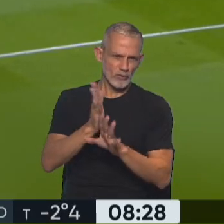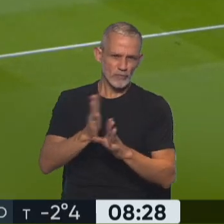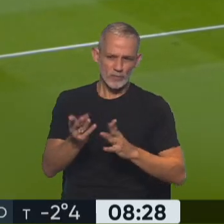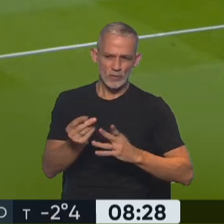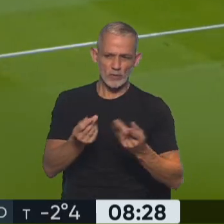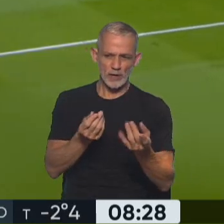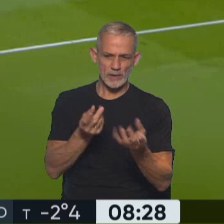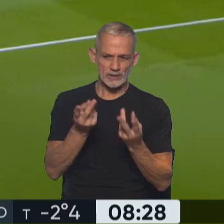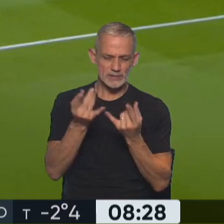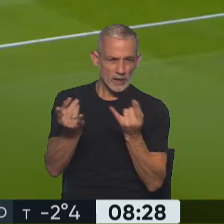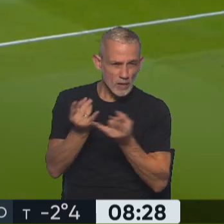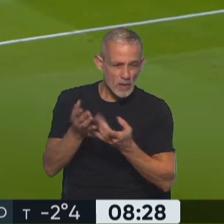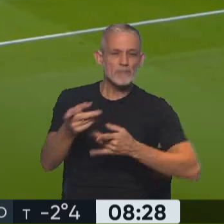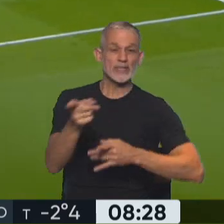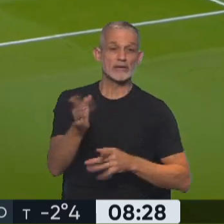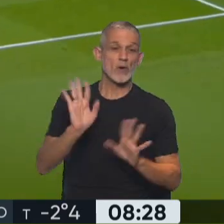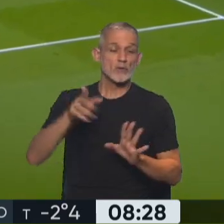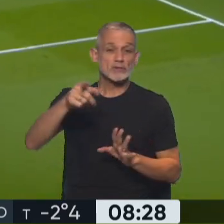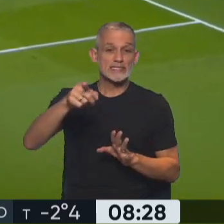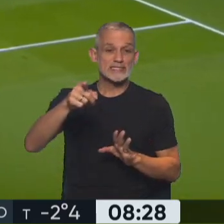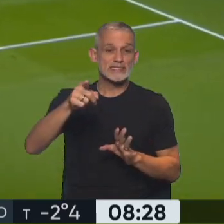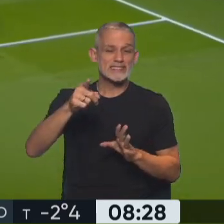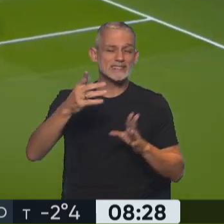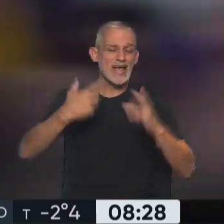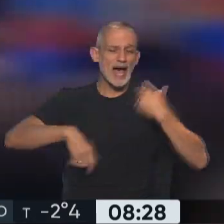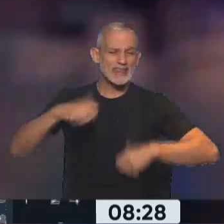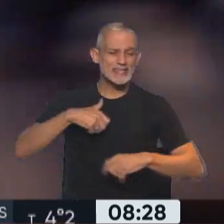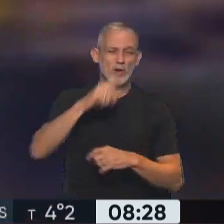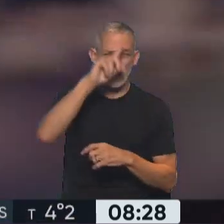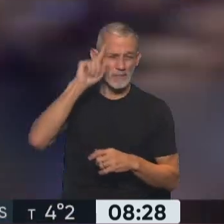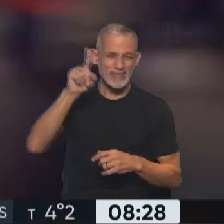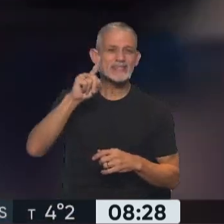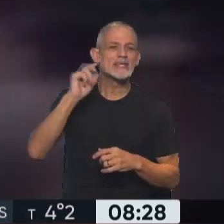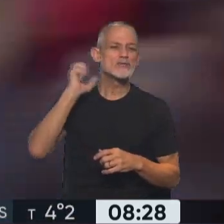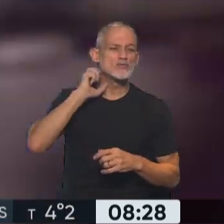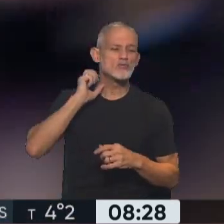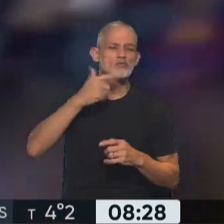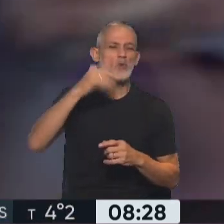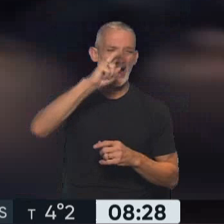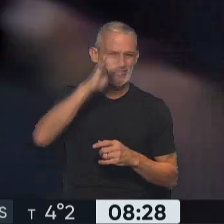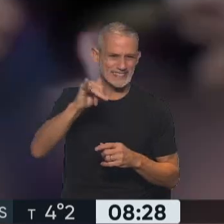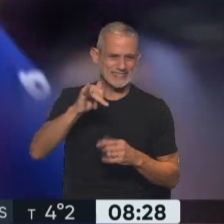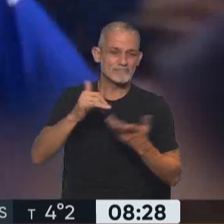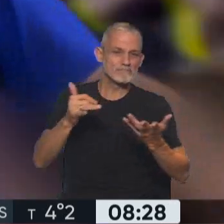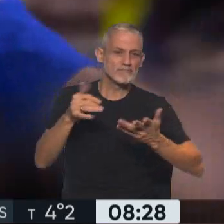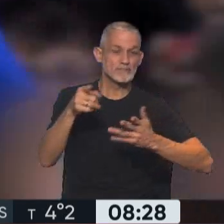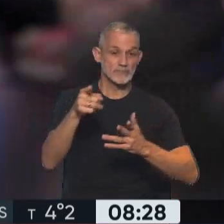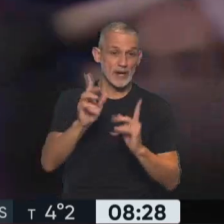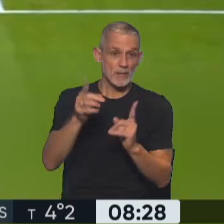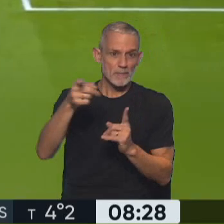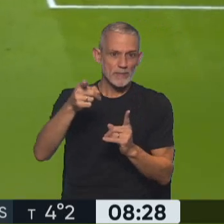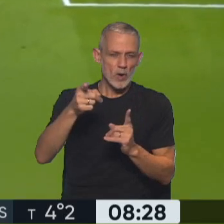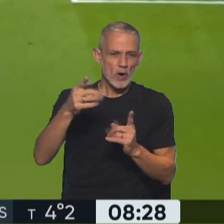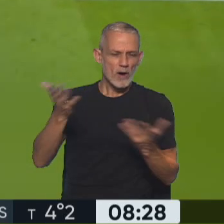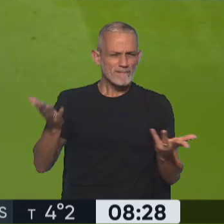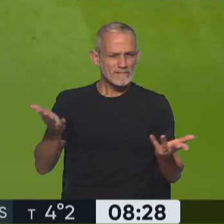la posibilidad concreta es que dejando Atlético de Madrid, Luis Suárez, es un sueño hoy, vos me decís, Luis Suárez a la